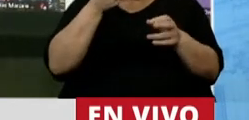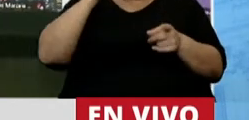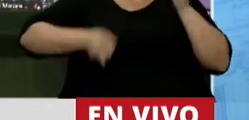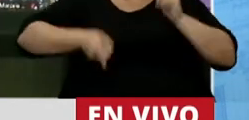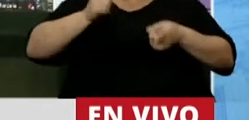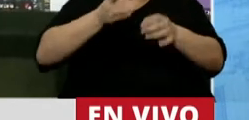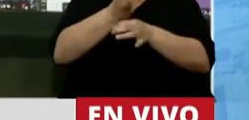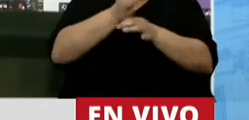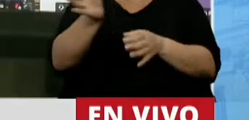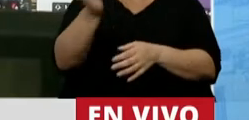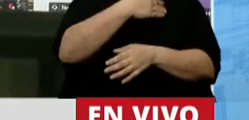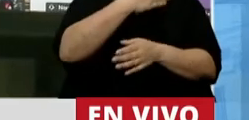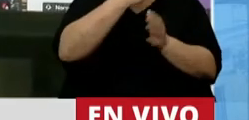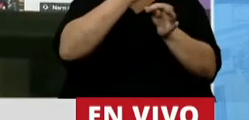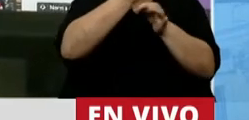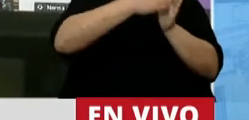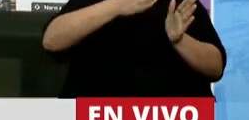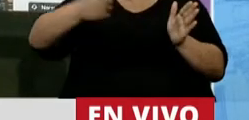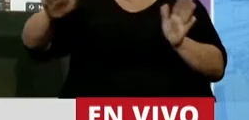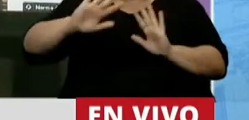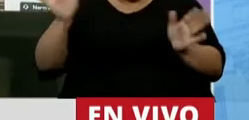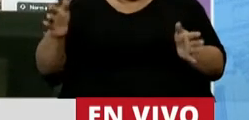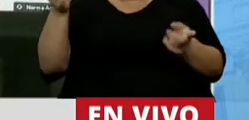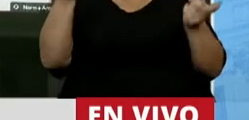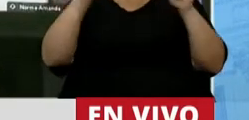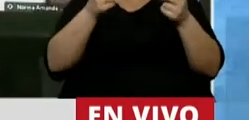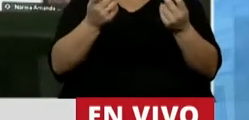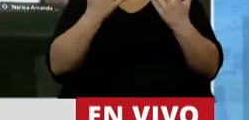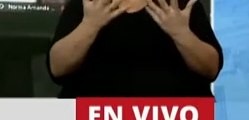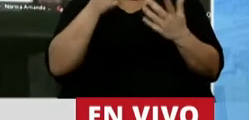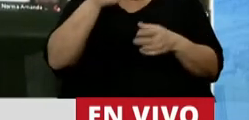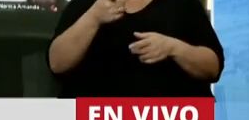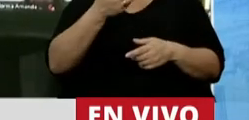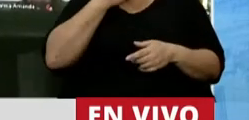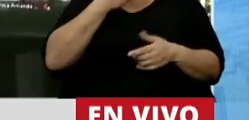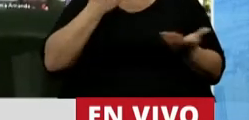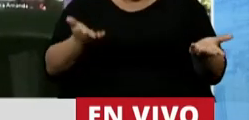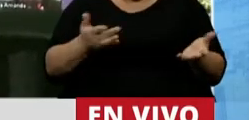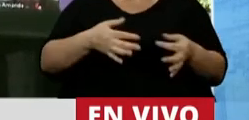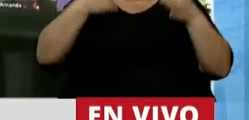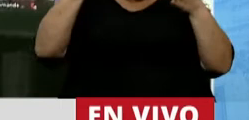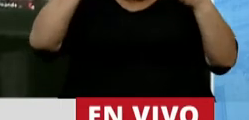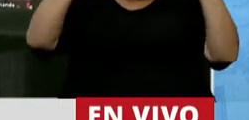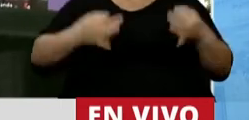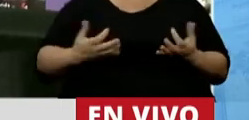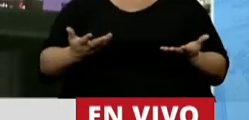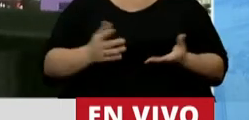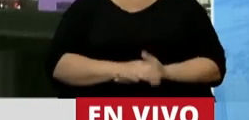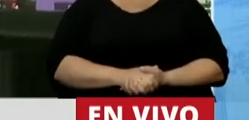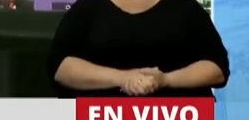en todos los niveles educativos. Recuperen el valor de la palabra y el sentido común.